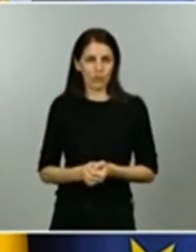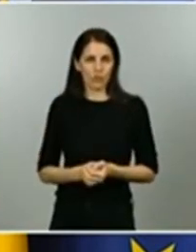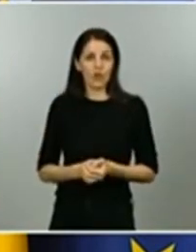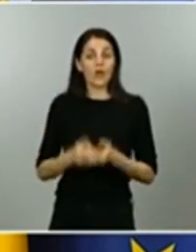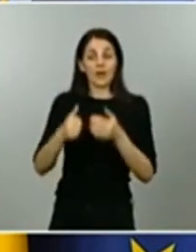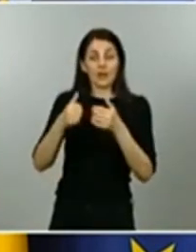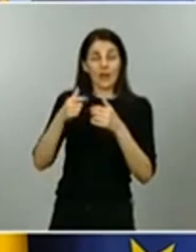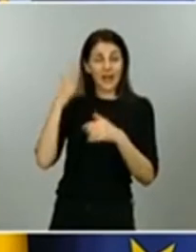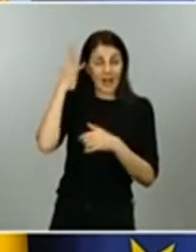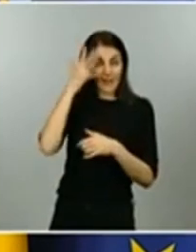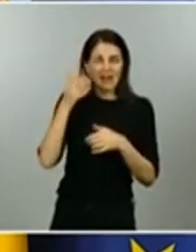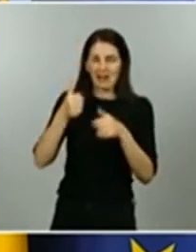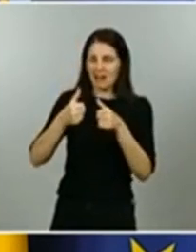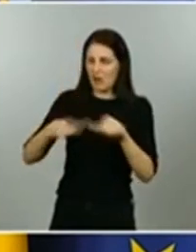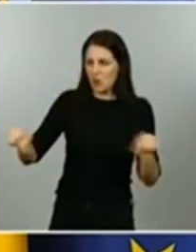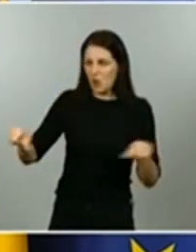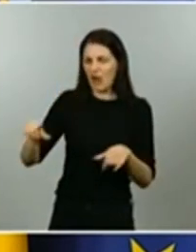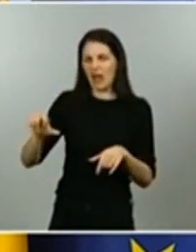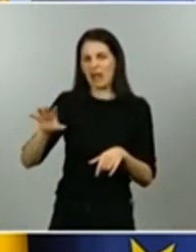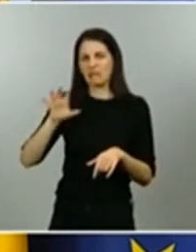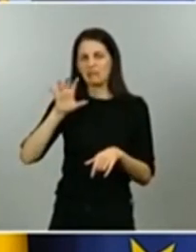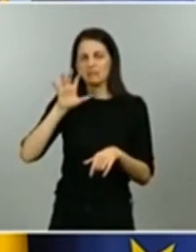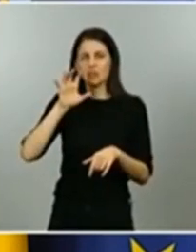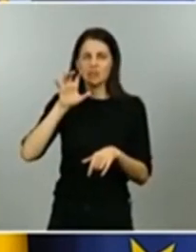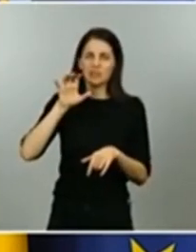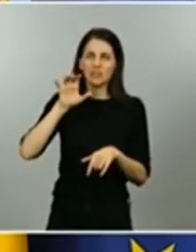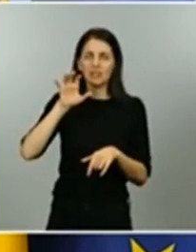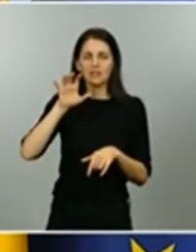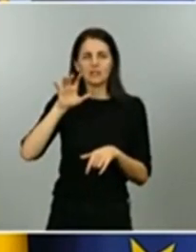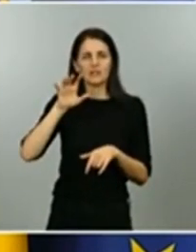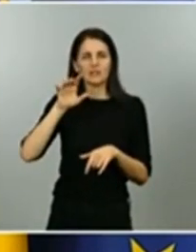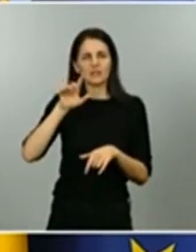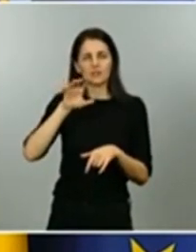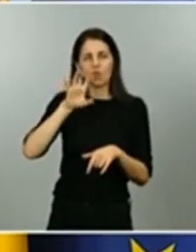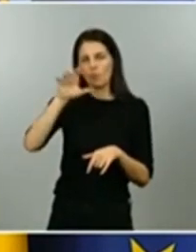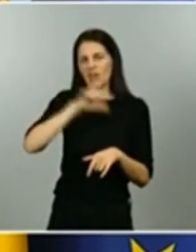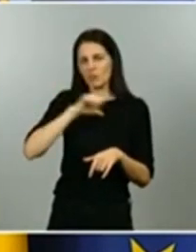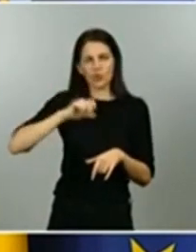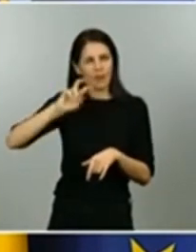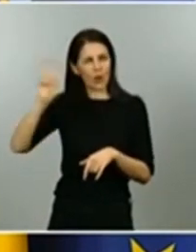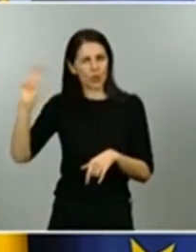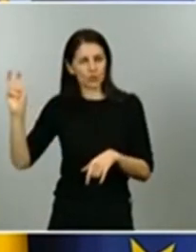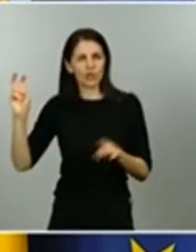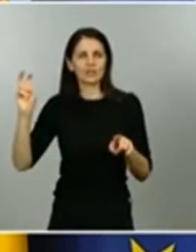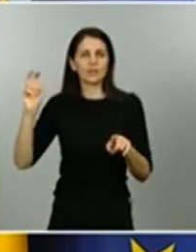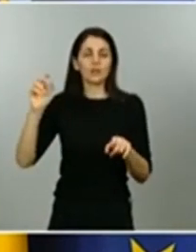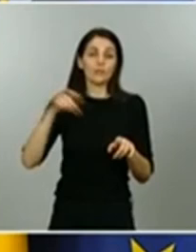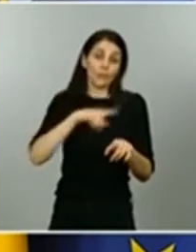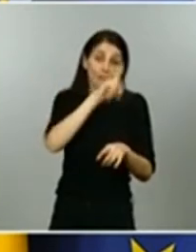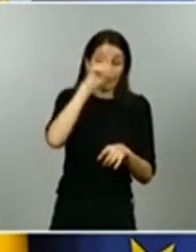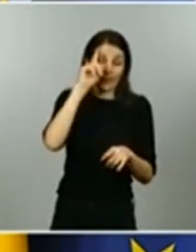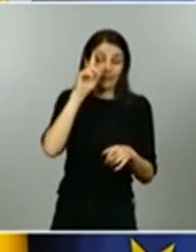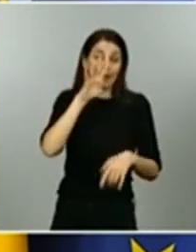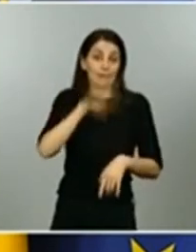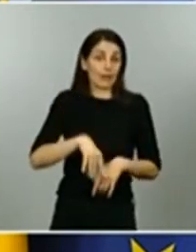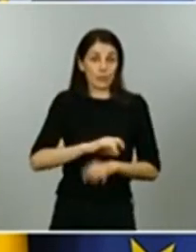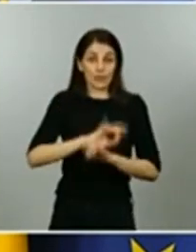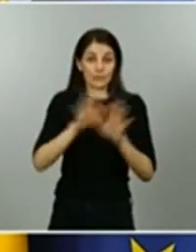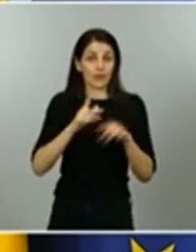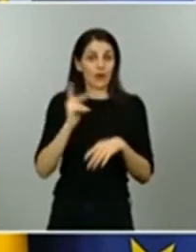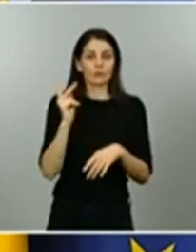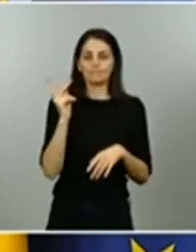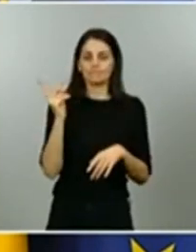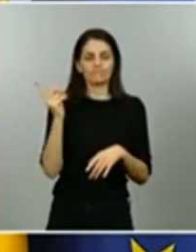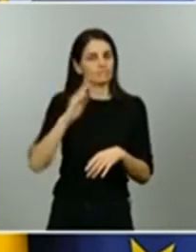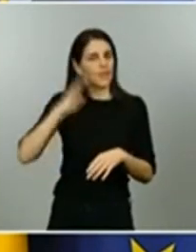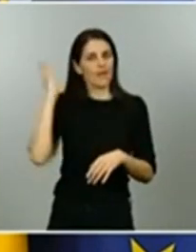autónoma Madrid y Cataluña por supuesto han sido las comunidades autónomas más afectadas por la epidemia en todo el periodo